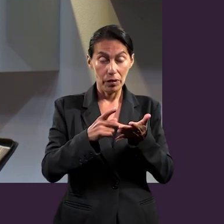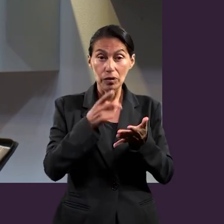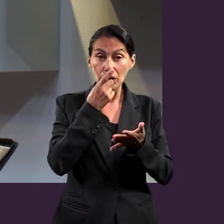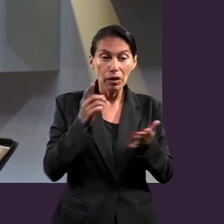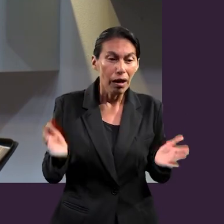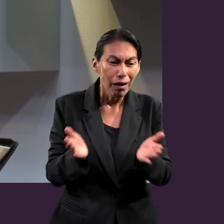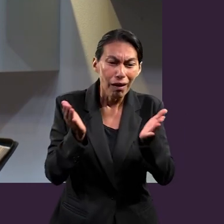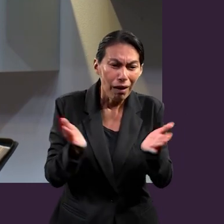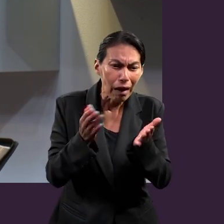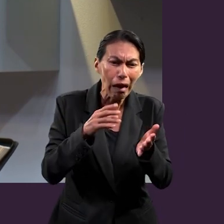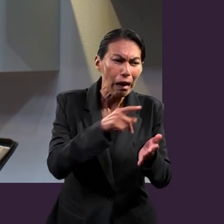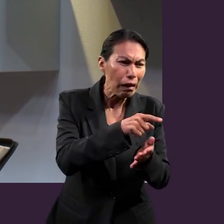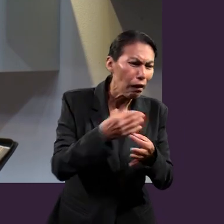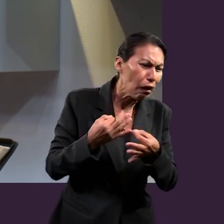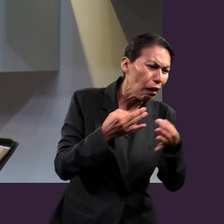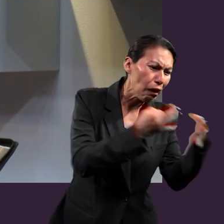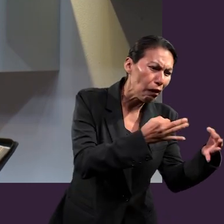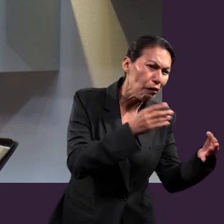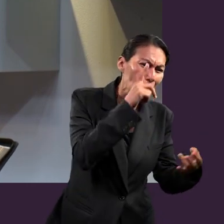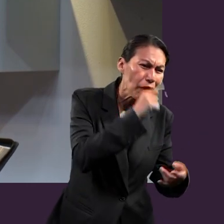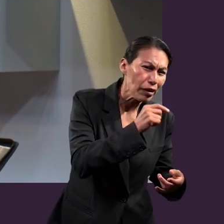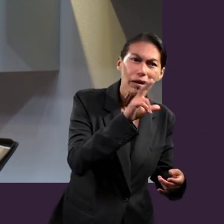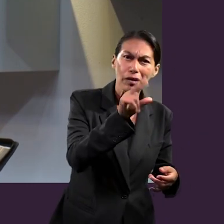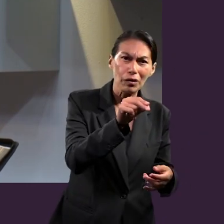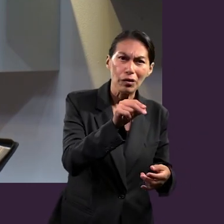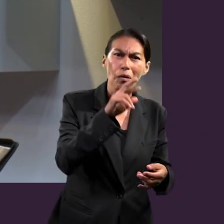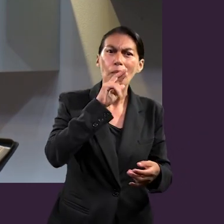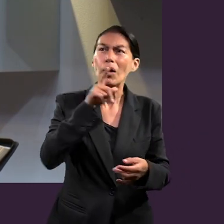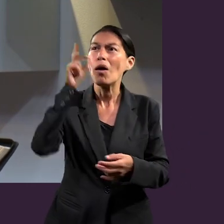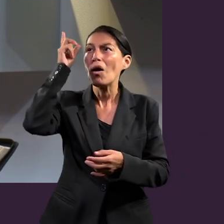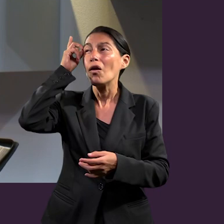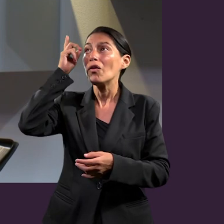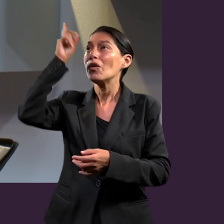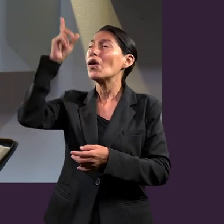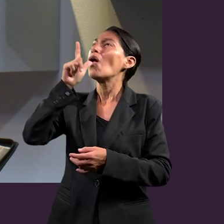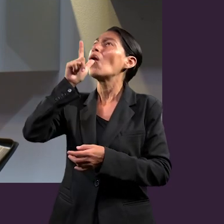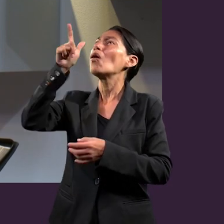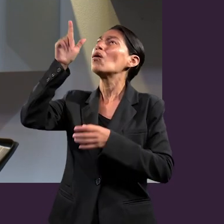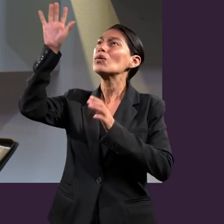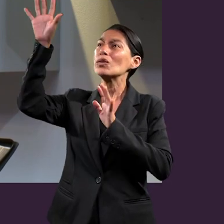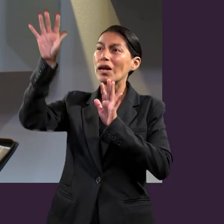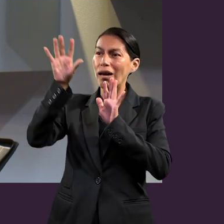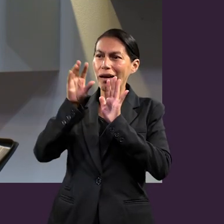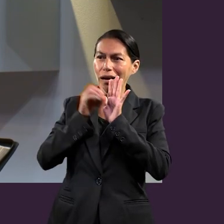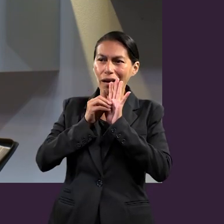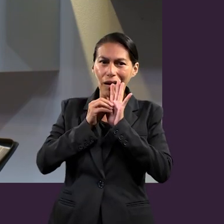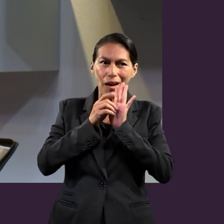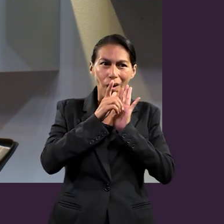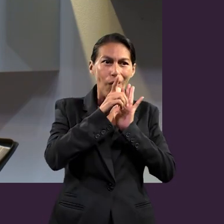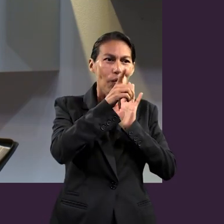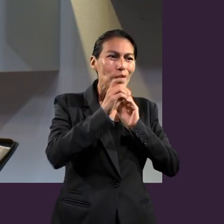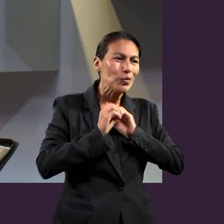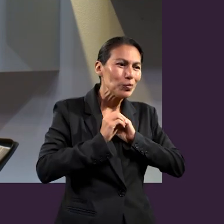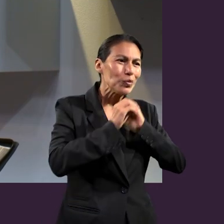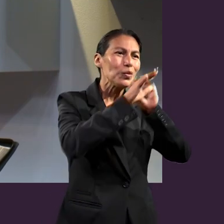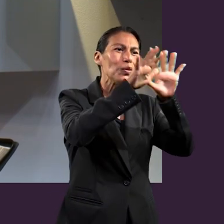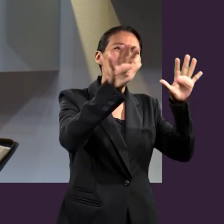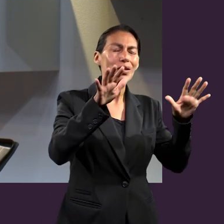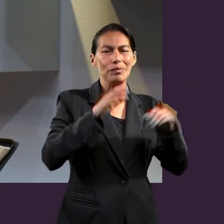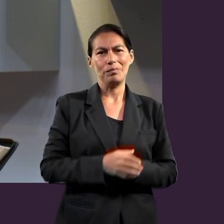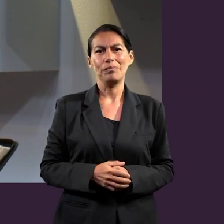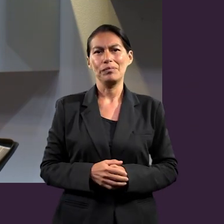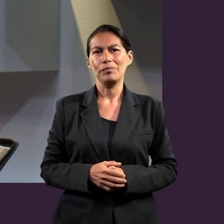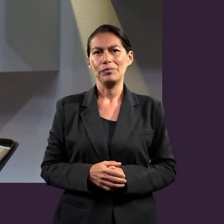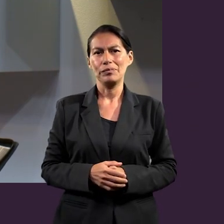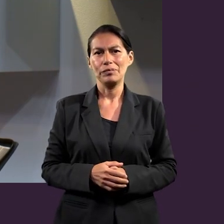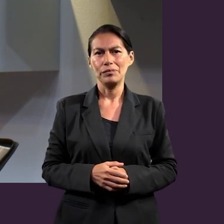exhorta a que no caigamos en eso, sino al contrario, que andemos como hijos de la luz. ¿Por qué Pablo exhorta a